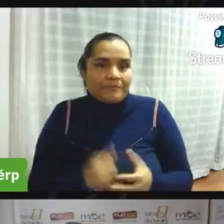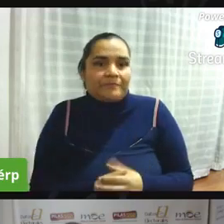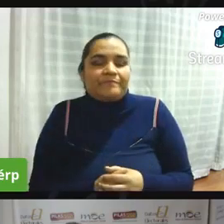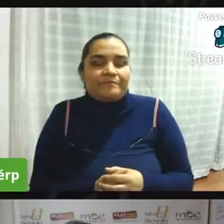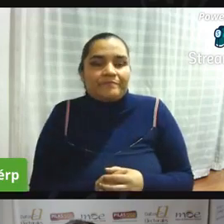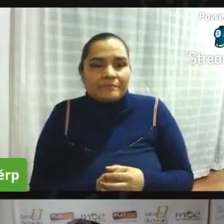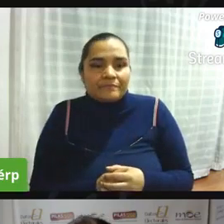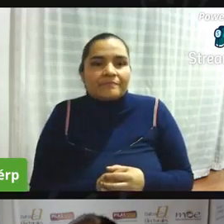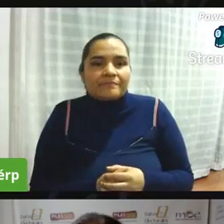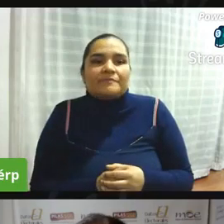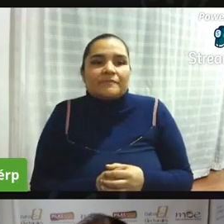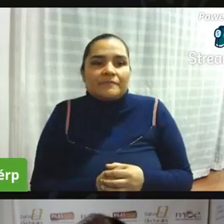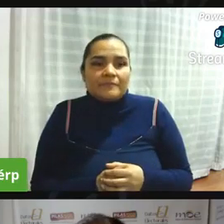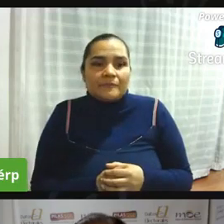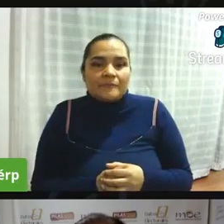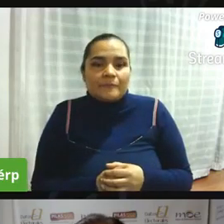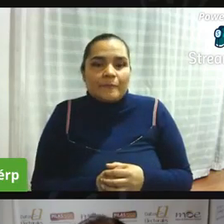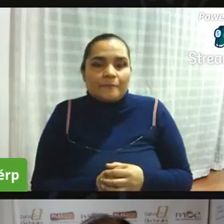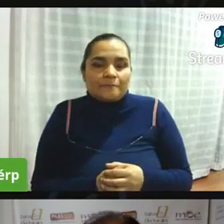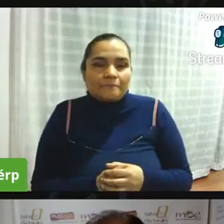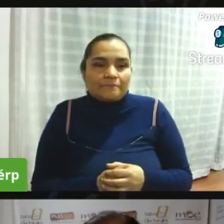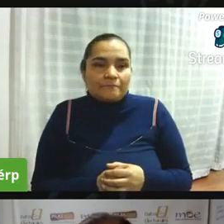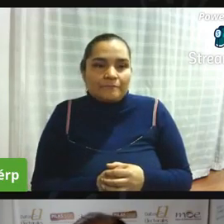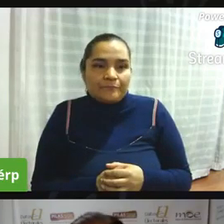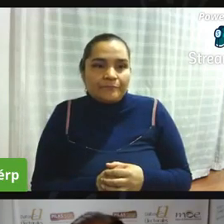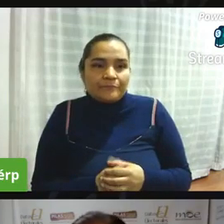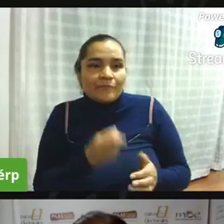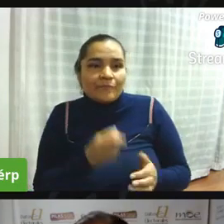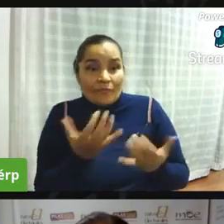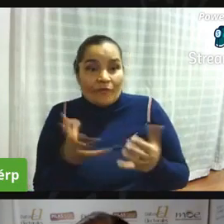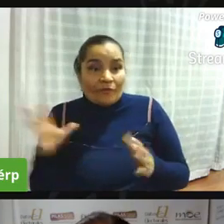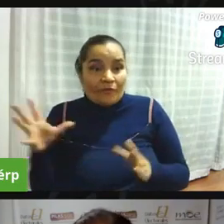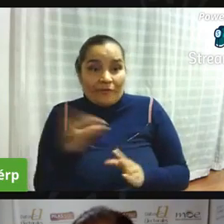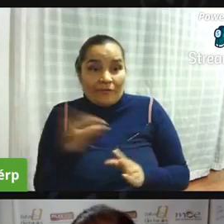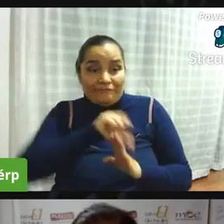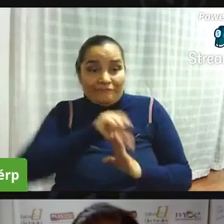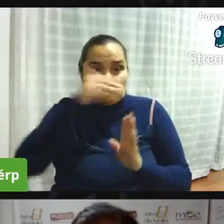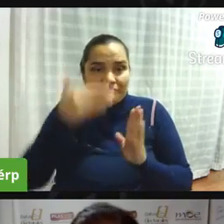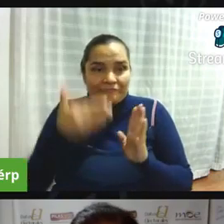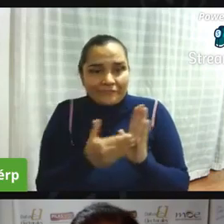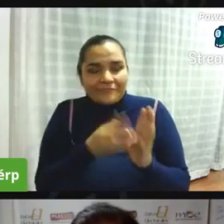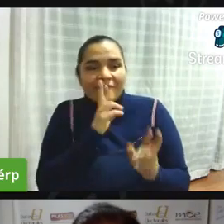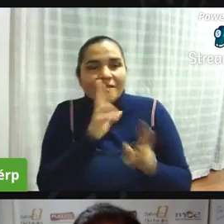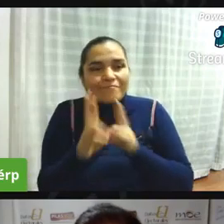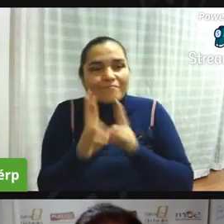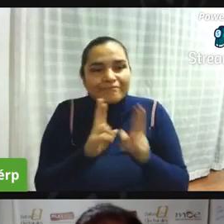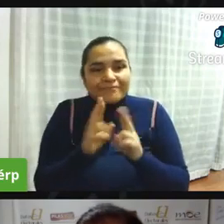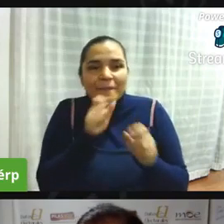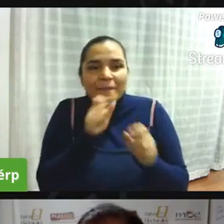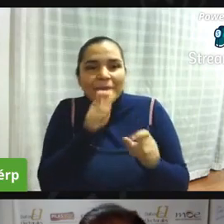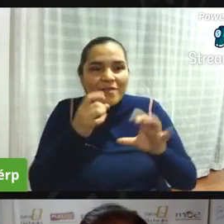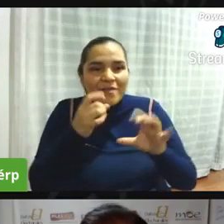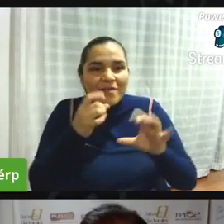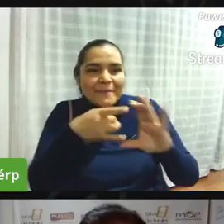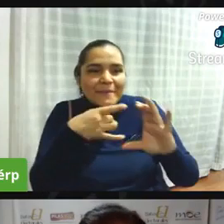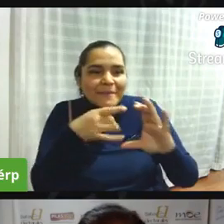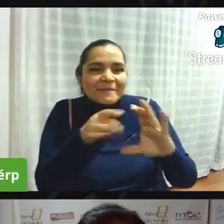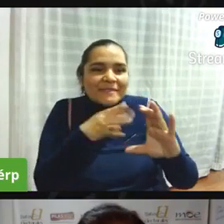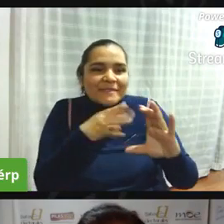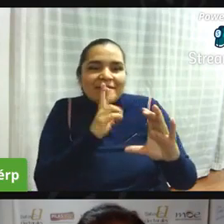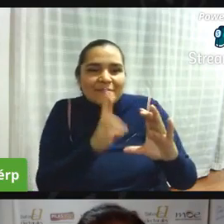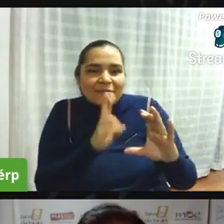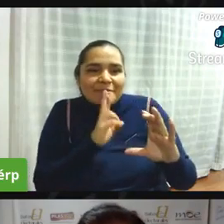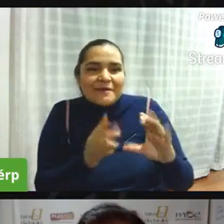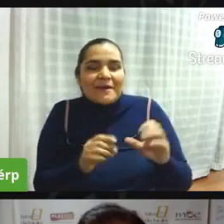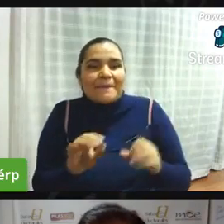está respondiendo la mayor cantidad de preguntas están allí trabajando pero tenemos una